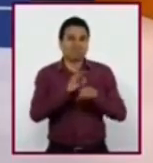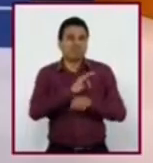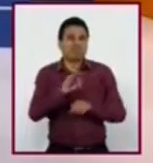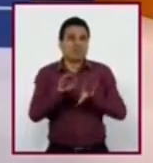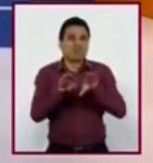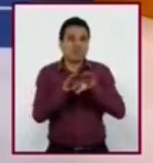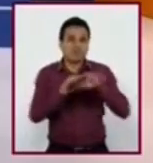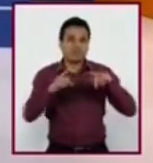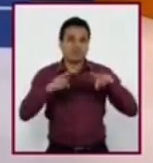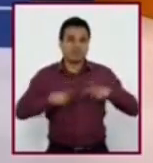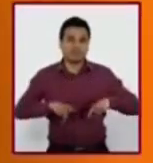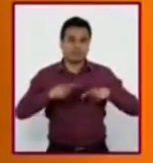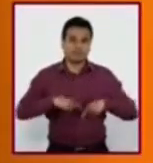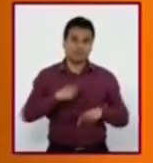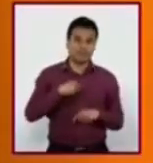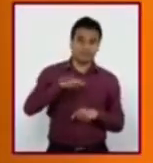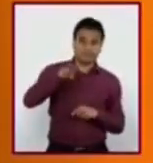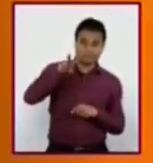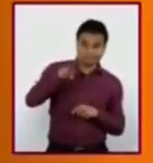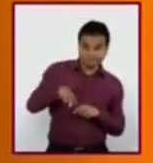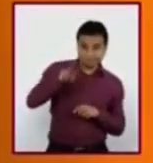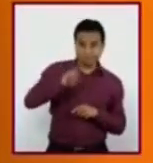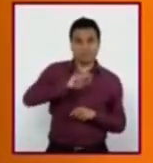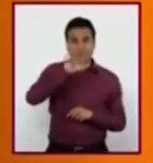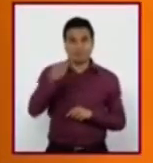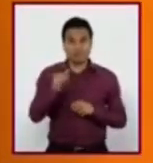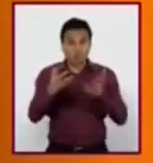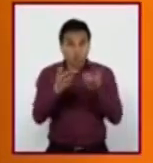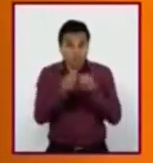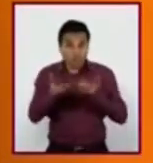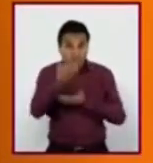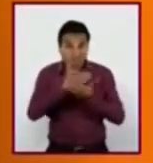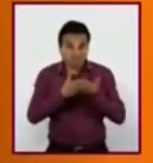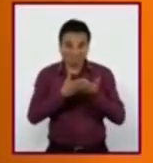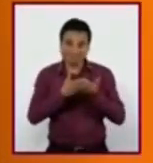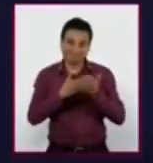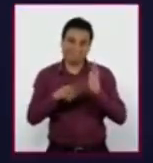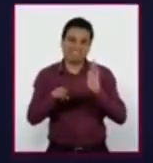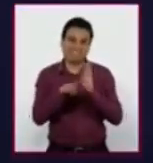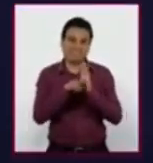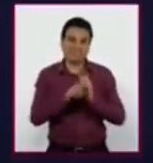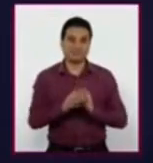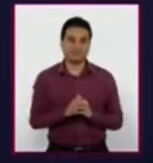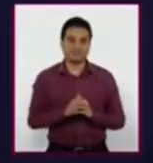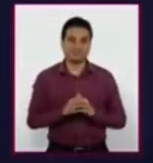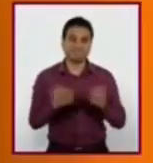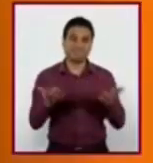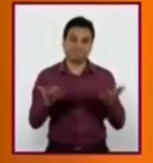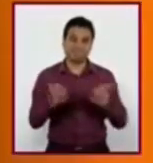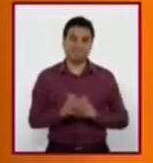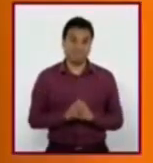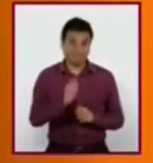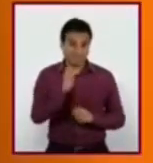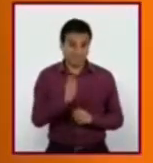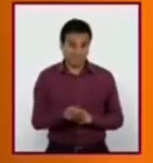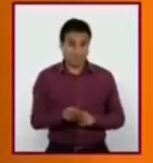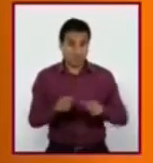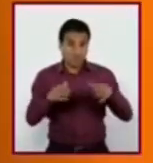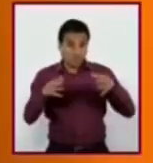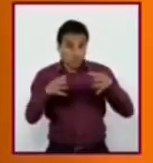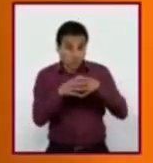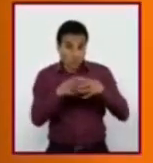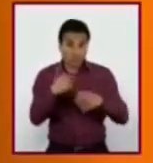dificultar su convivencia. Así es, y con esto no nos referimos simplemente a grupos con diferencias